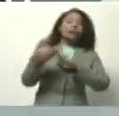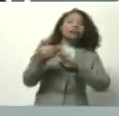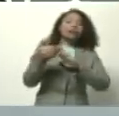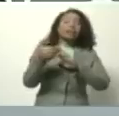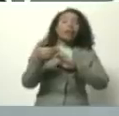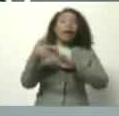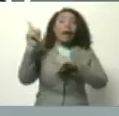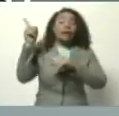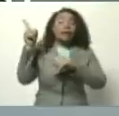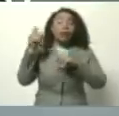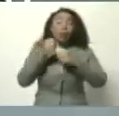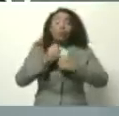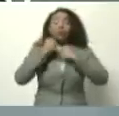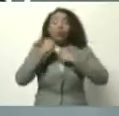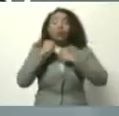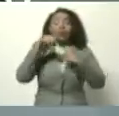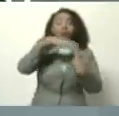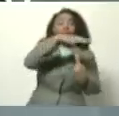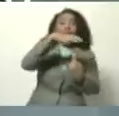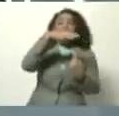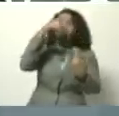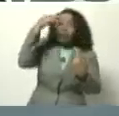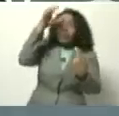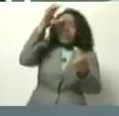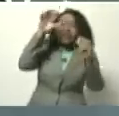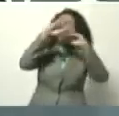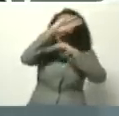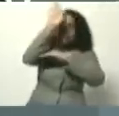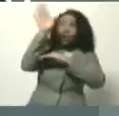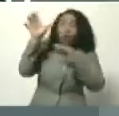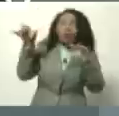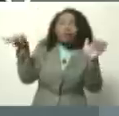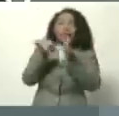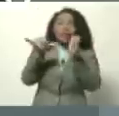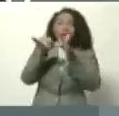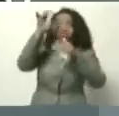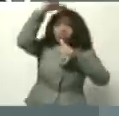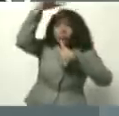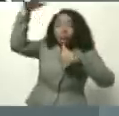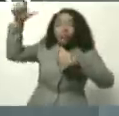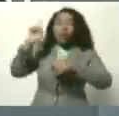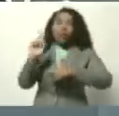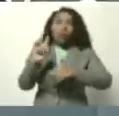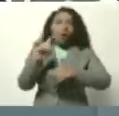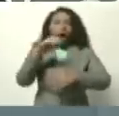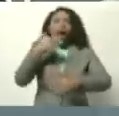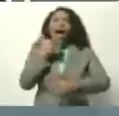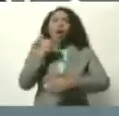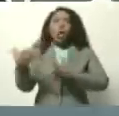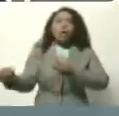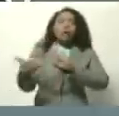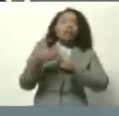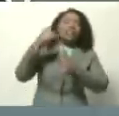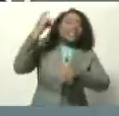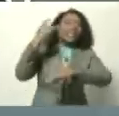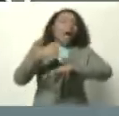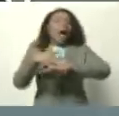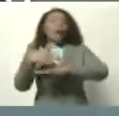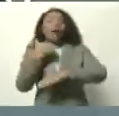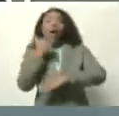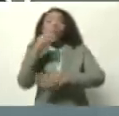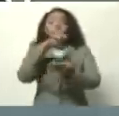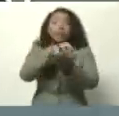de este potencial ciclón. Así que yo te puedo decir que no hay afectaciones graves en ningún estado. Estamos en